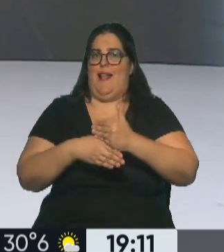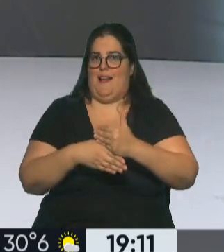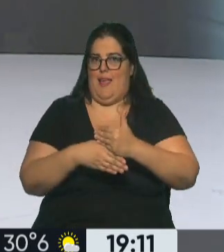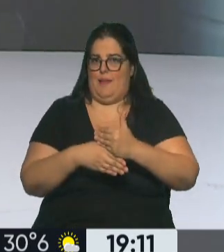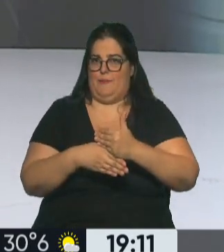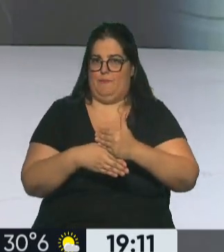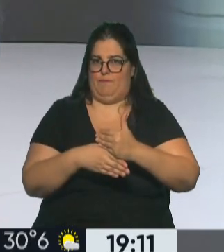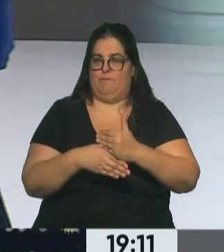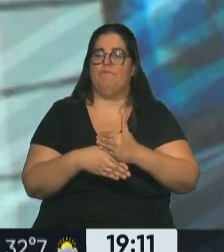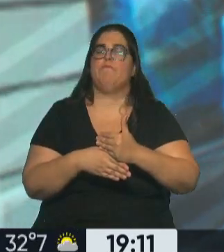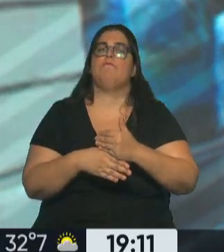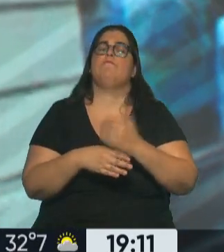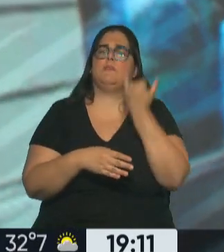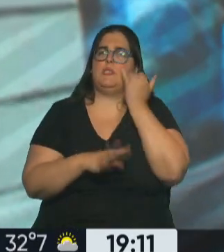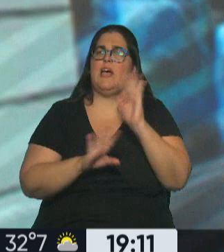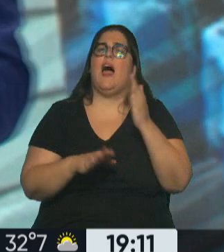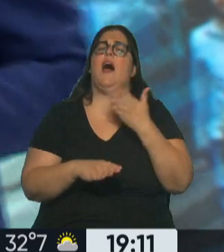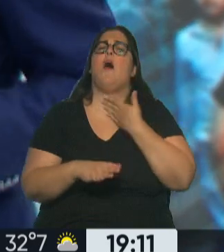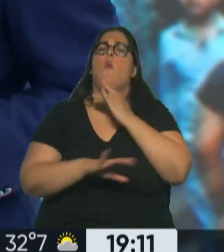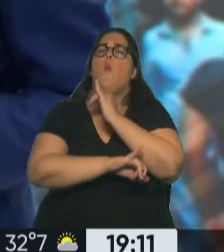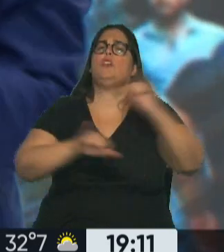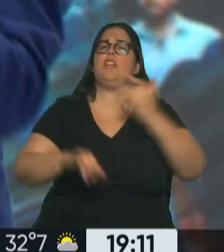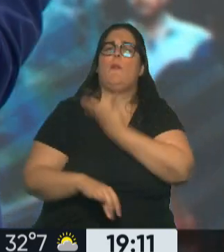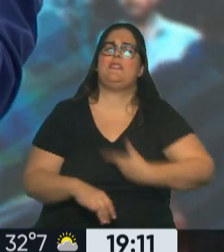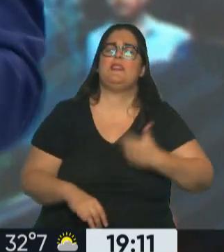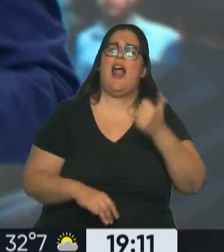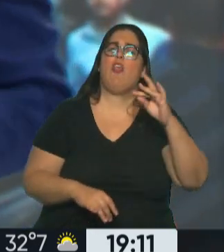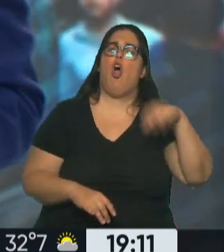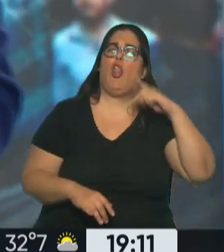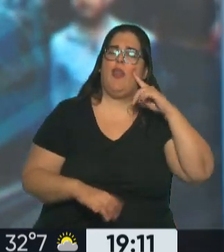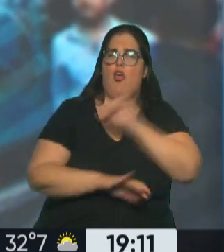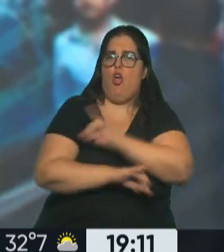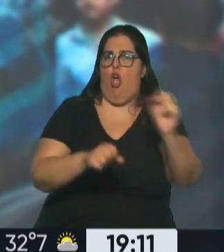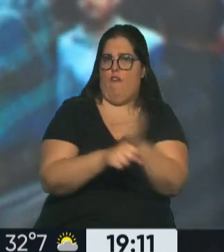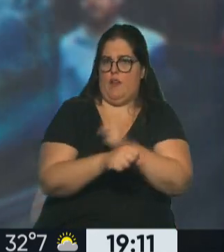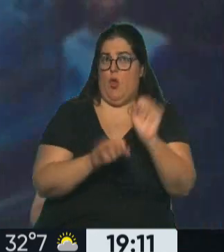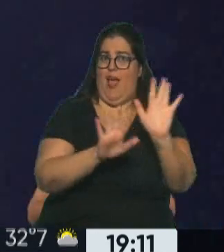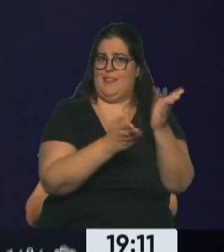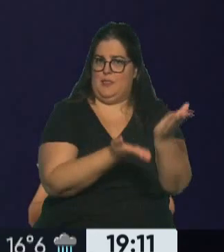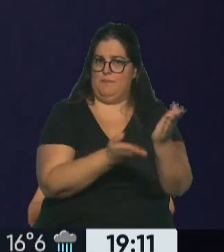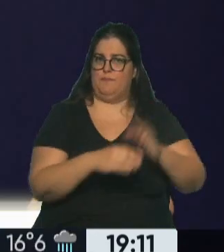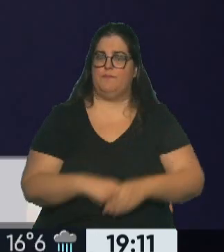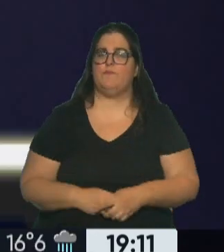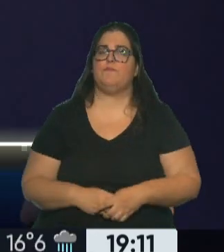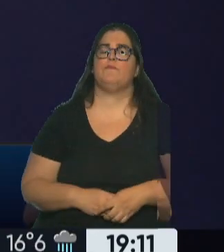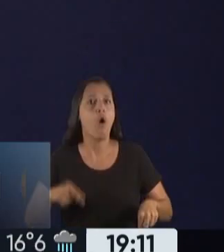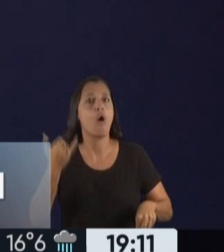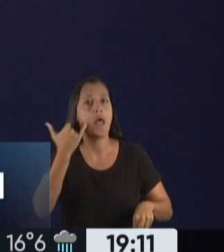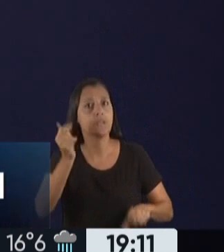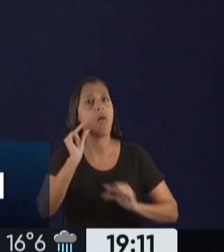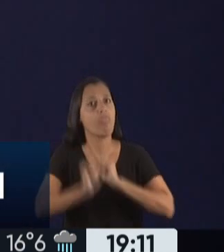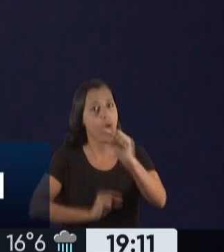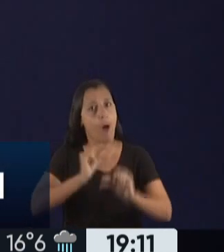confirmó el vocero presidencial Adorni y lo dijo de esta manera. Estamos dando los primeros